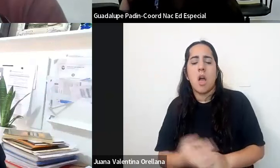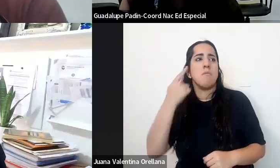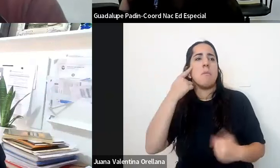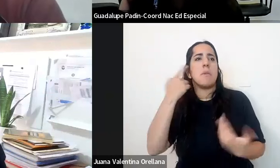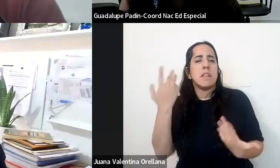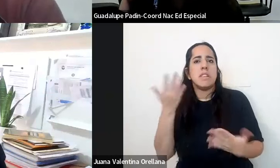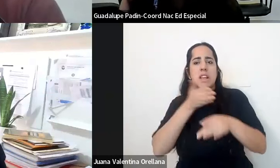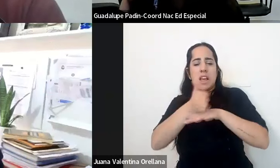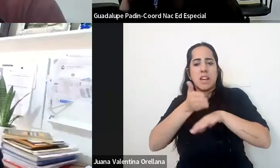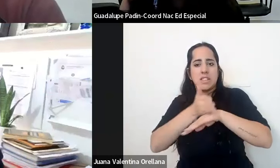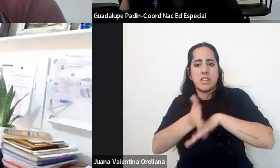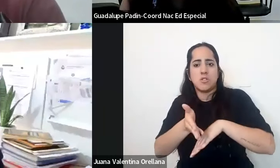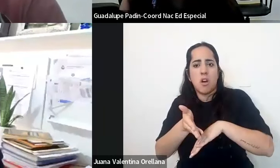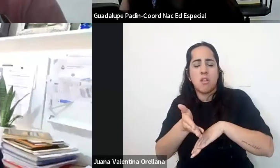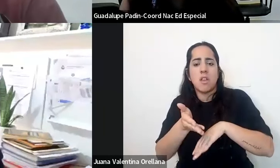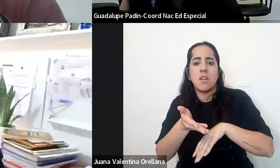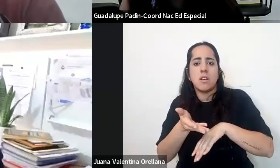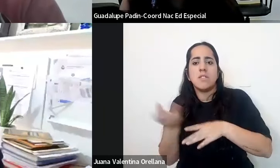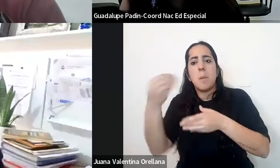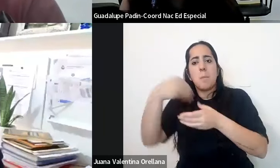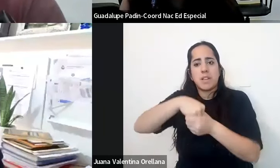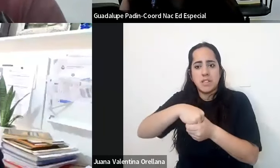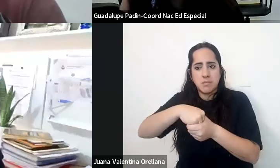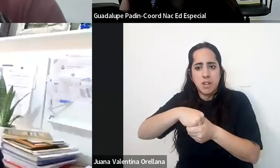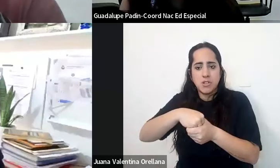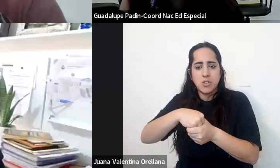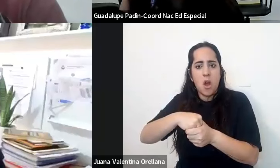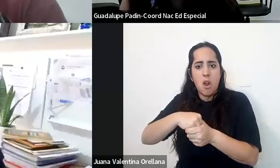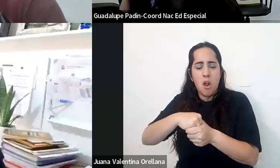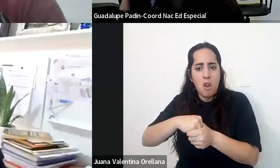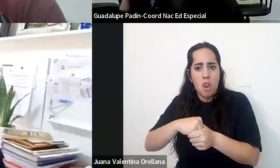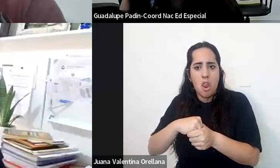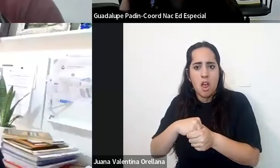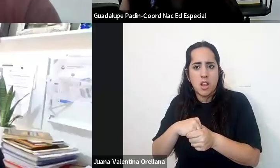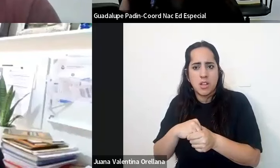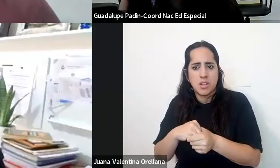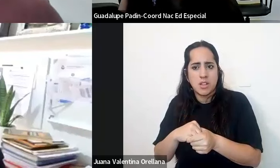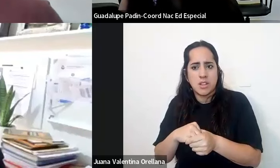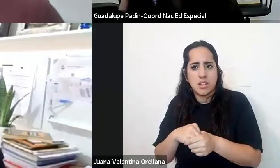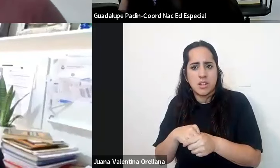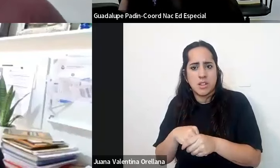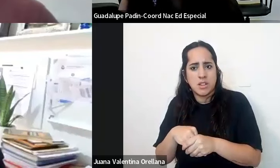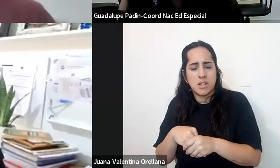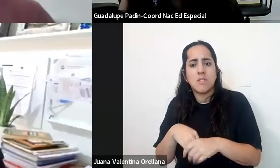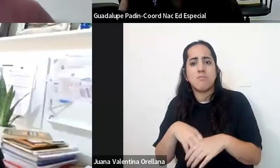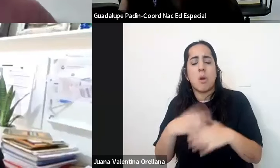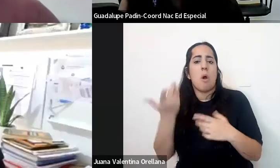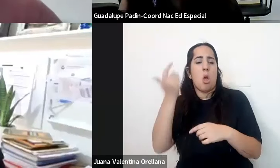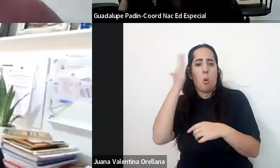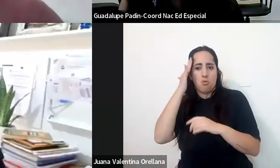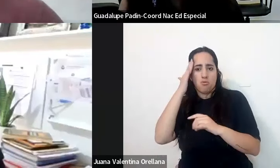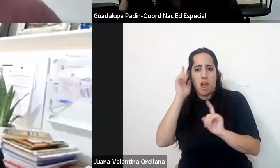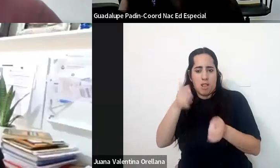acceso y la participación a la educación y la participación de otro nivel cultural también